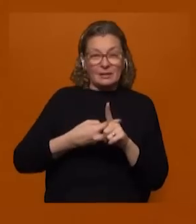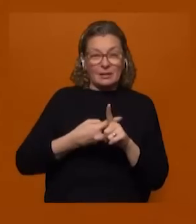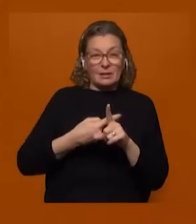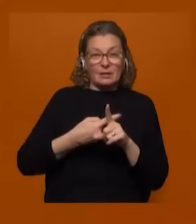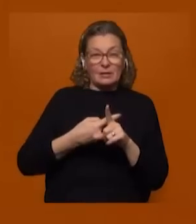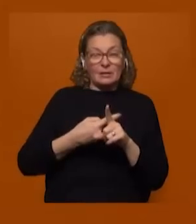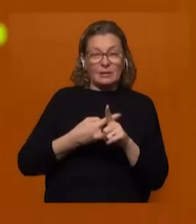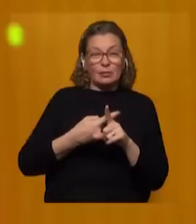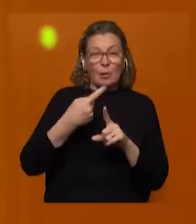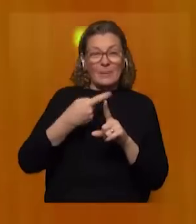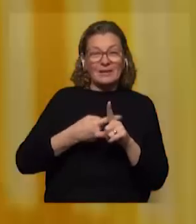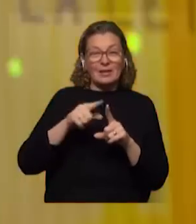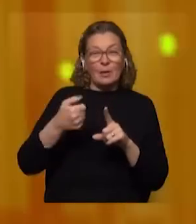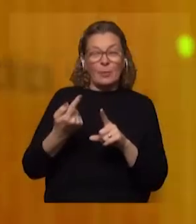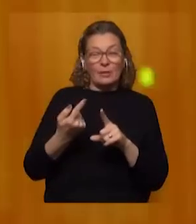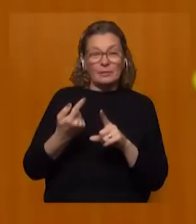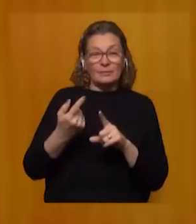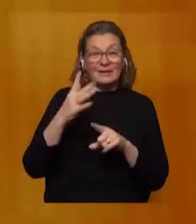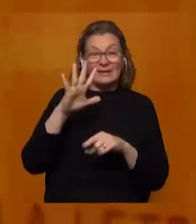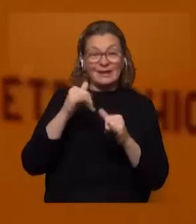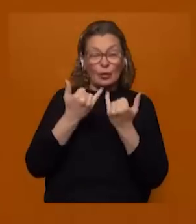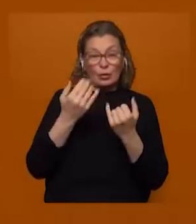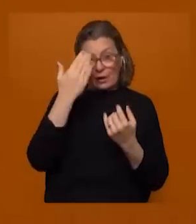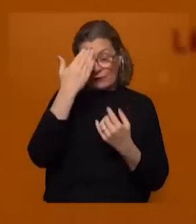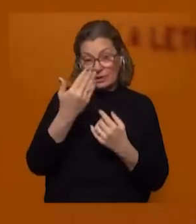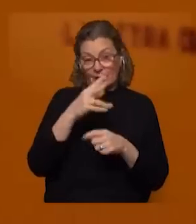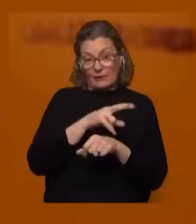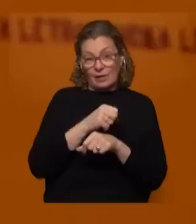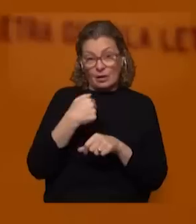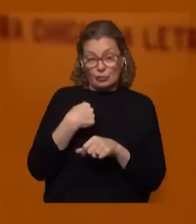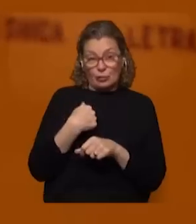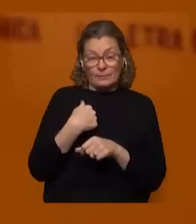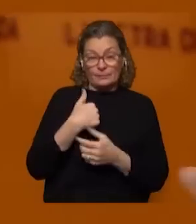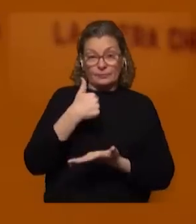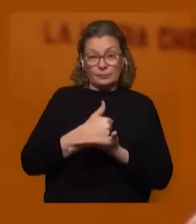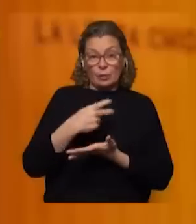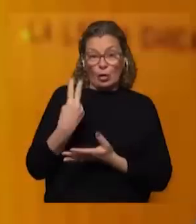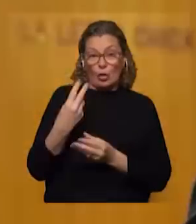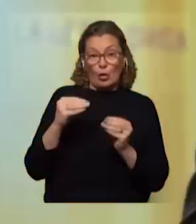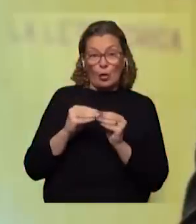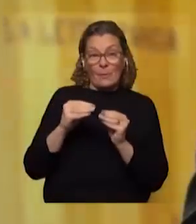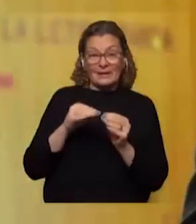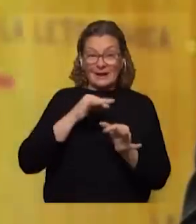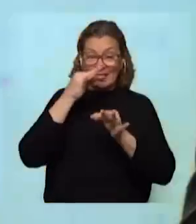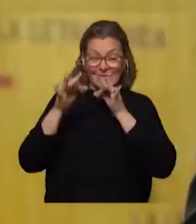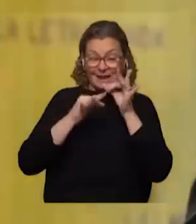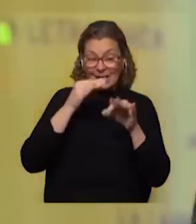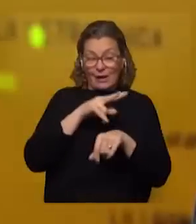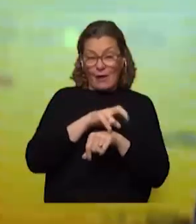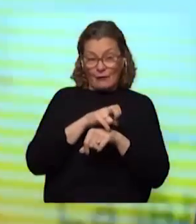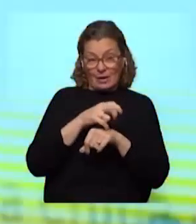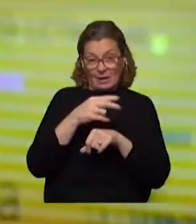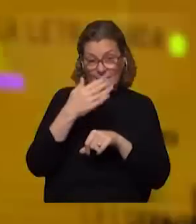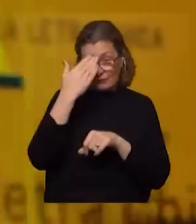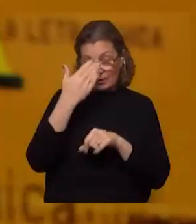tuvimos la audiencia frente a la fiscal, tú personalmente y yo y otros dos compañeros tuvimos que declarar frente a la fiscal y